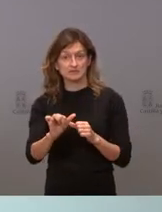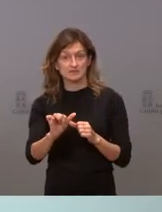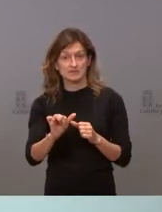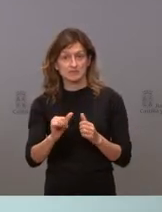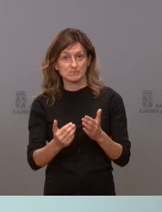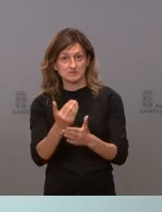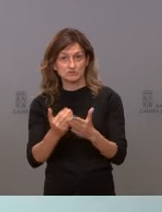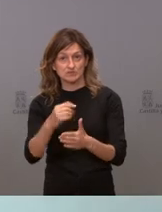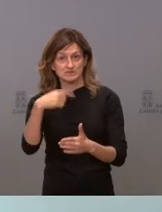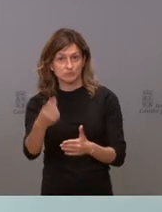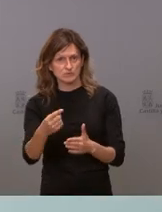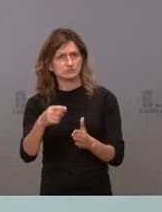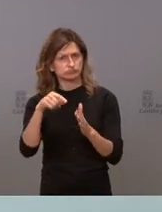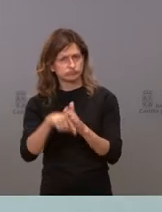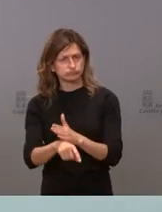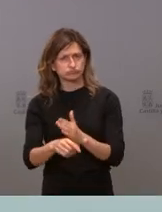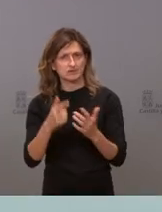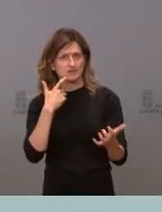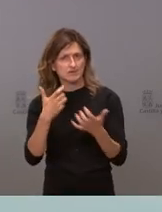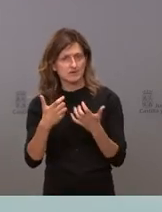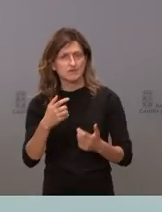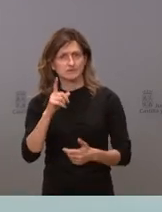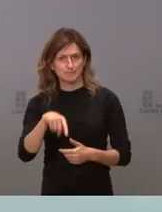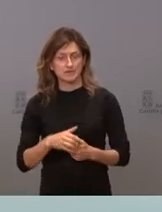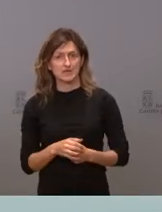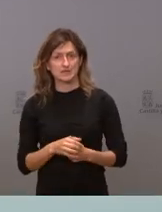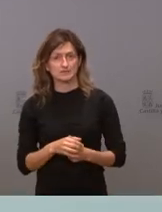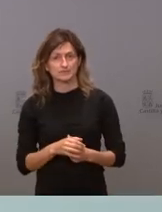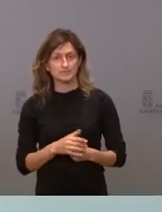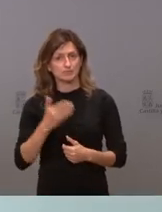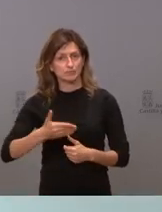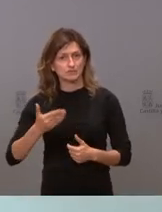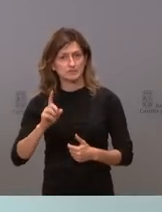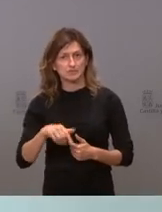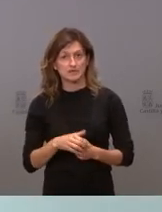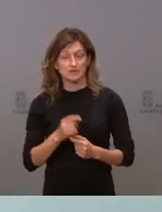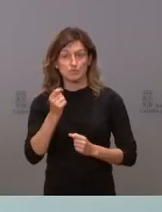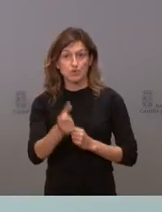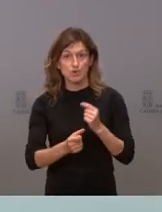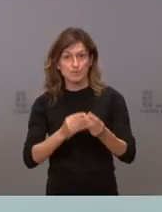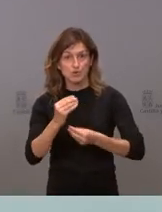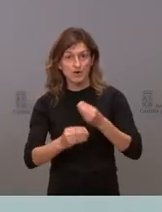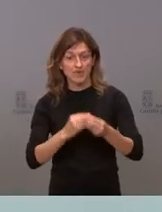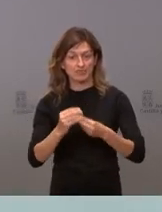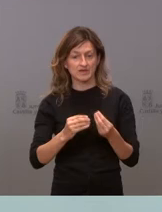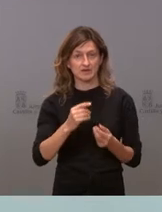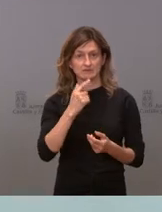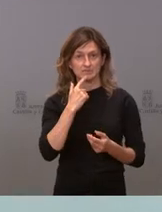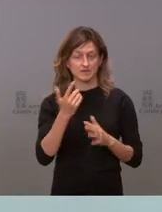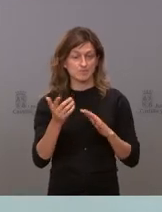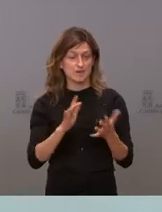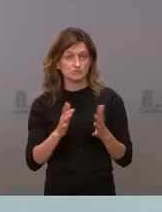sesiones va a ser intenso y atractivo y muy sugerente. Y lo iremos haciendo más allá de